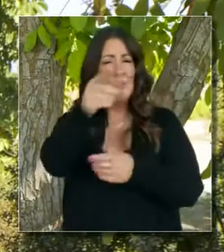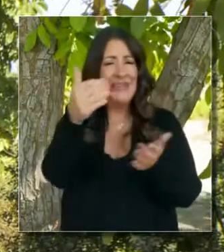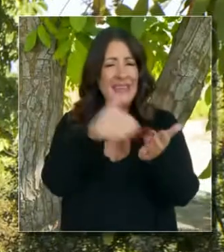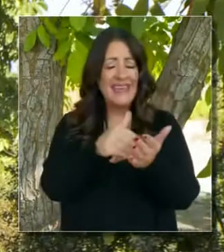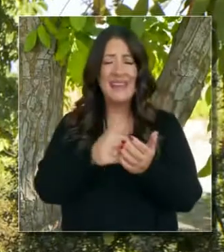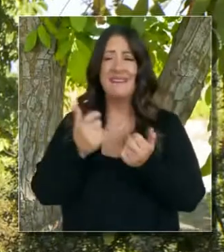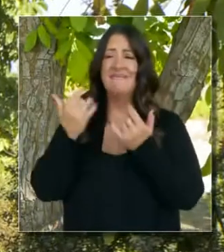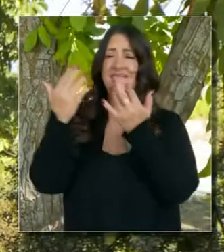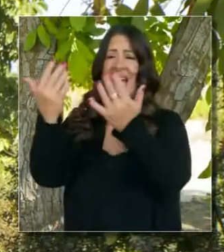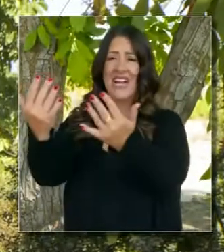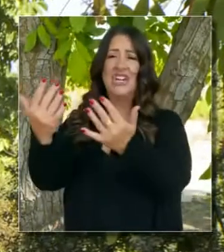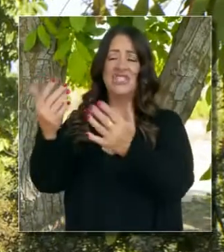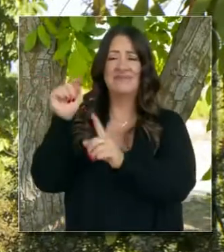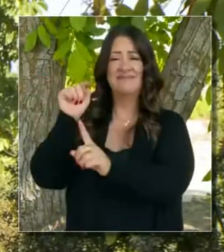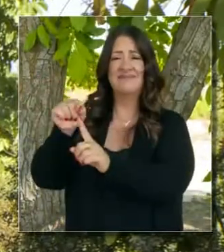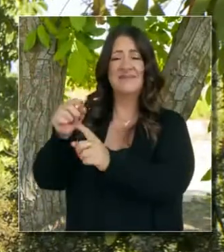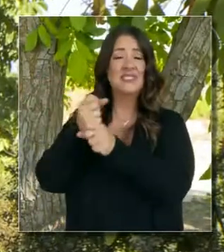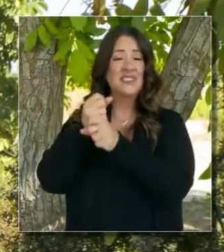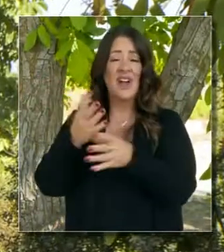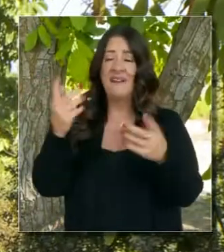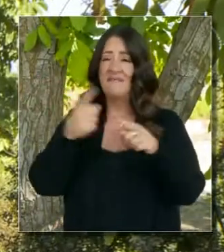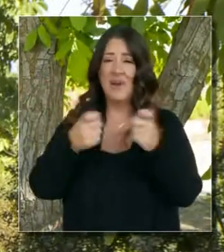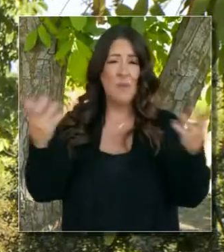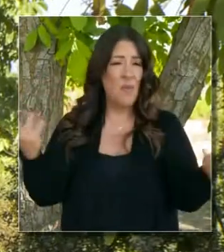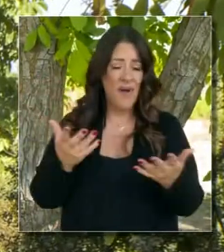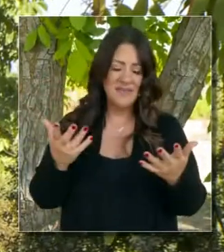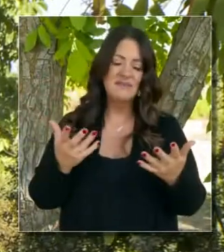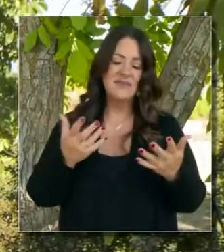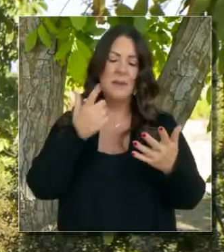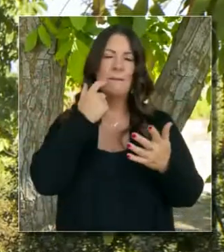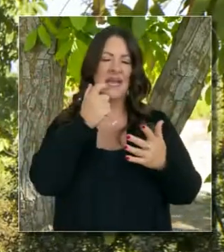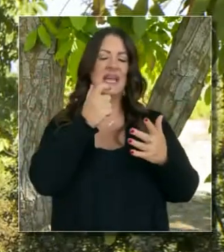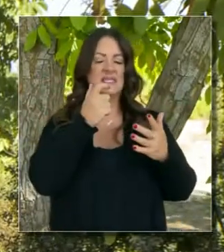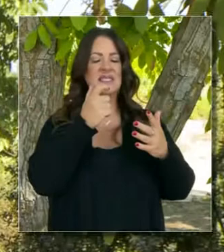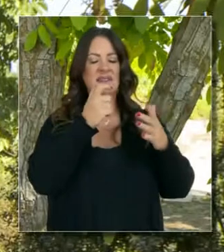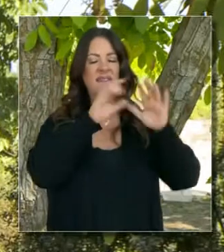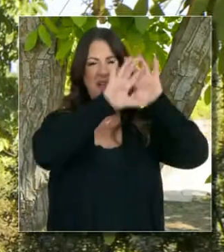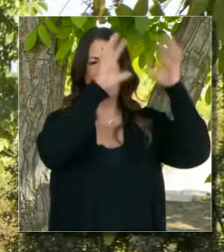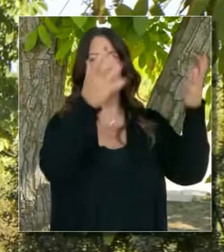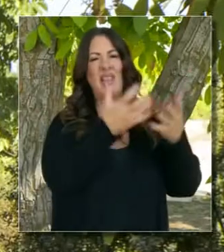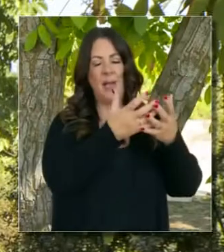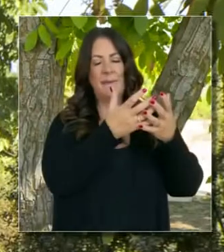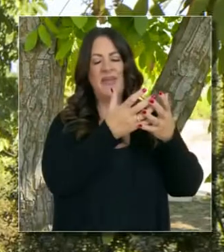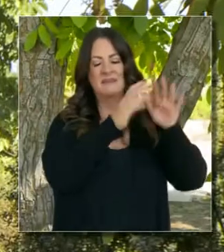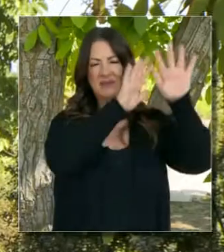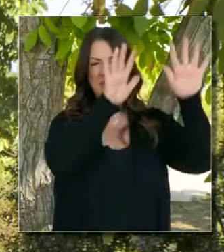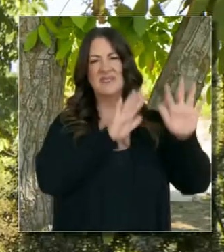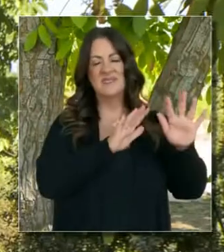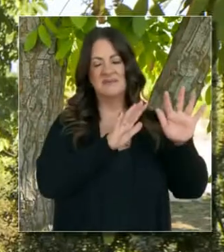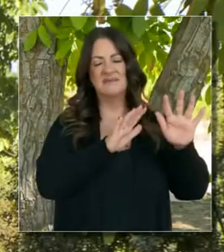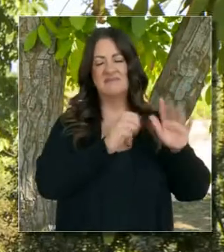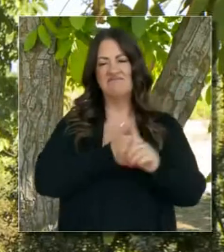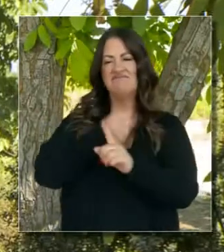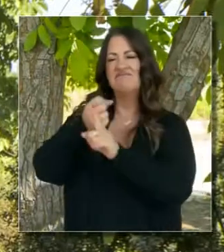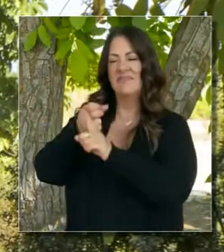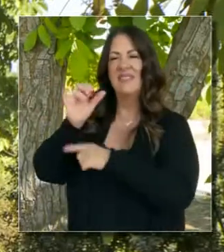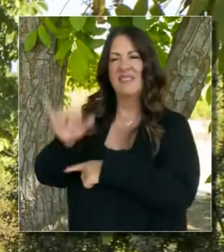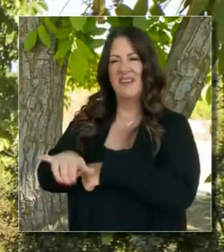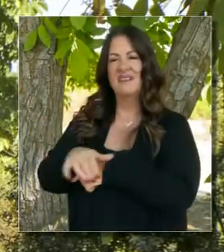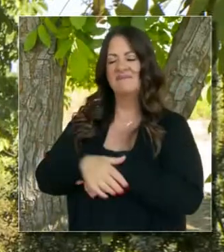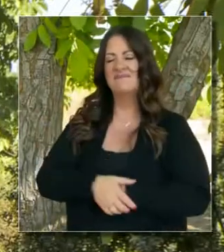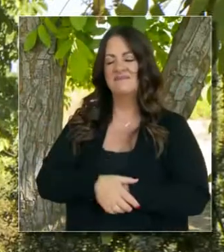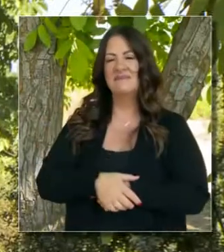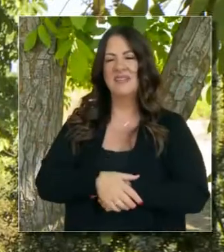Es un recordatorio de que estos incendios es inducido por el cambio climático. Y esta pandemia que ha